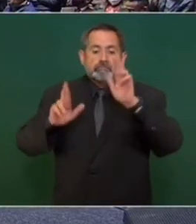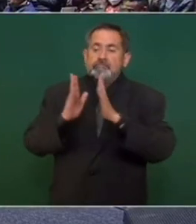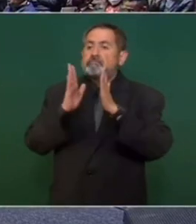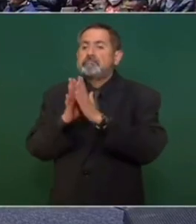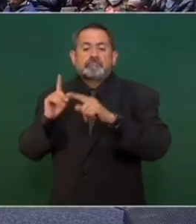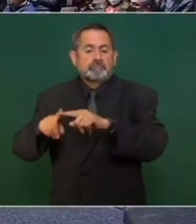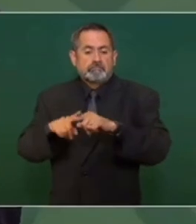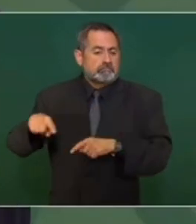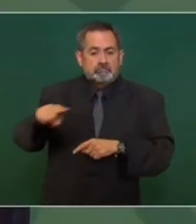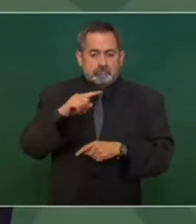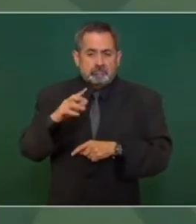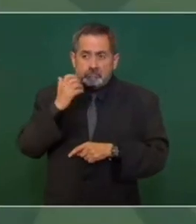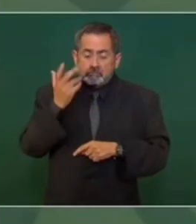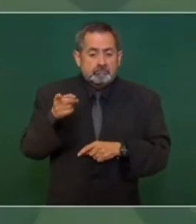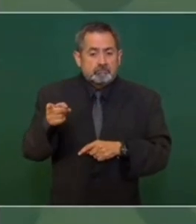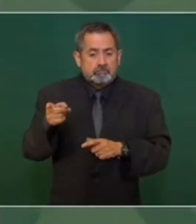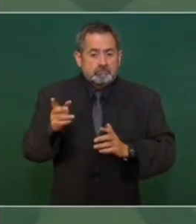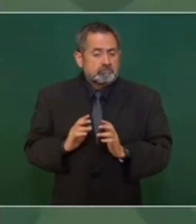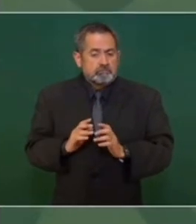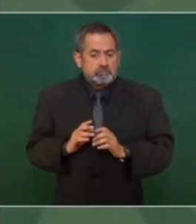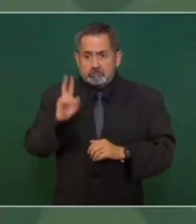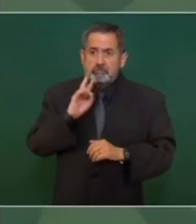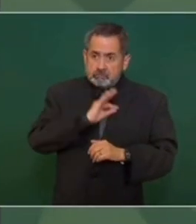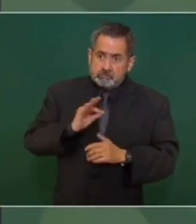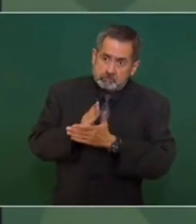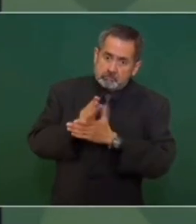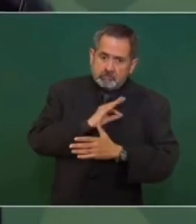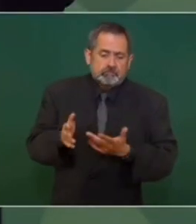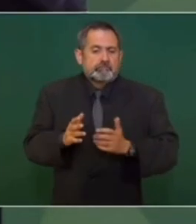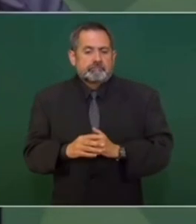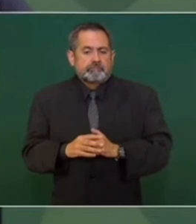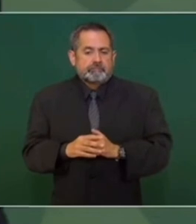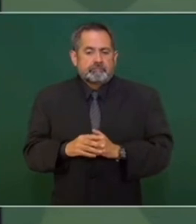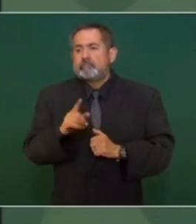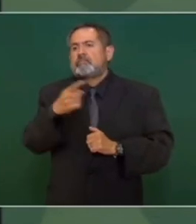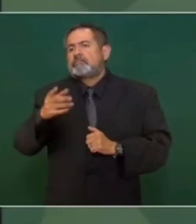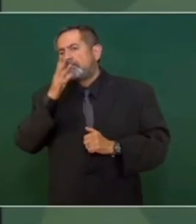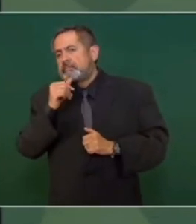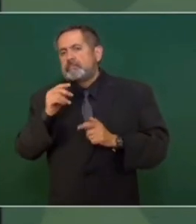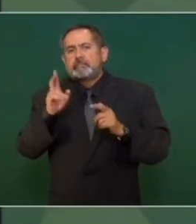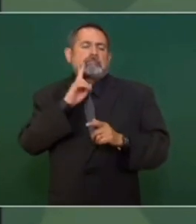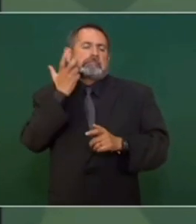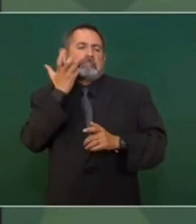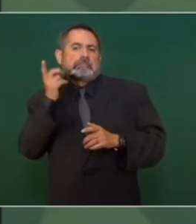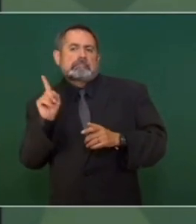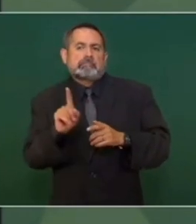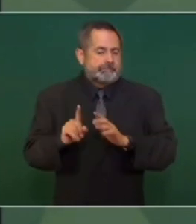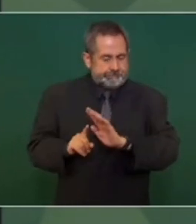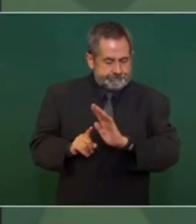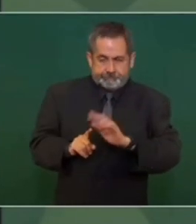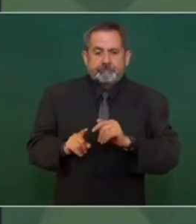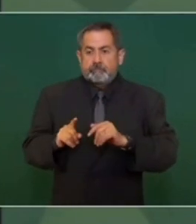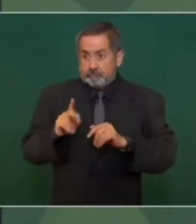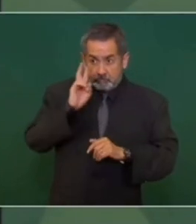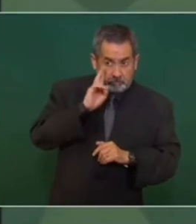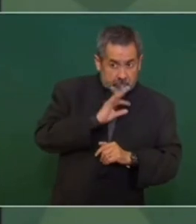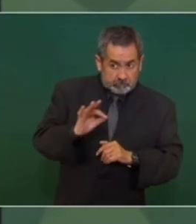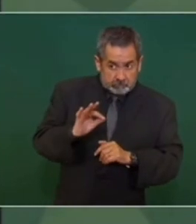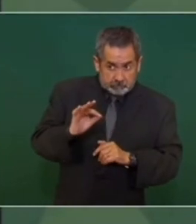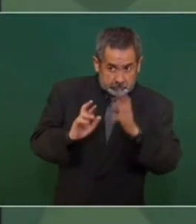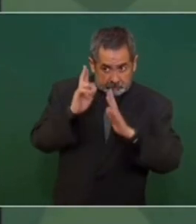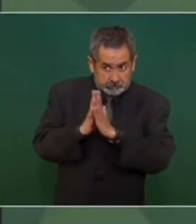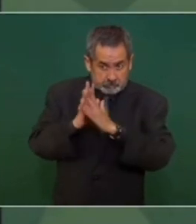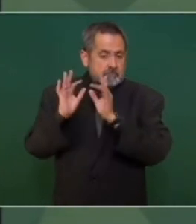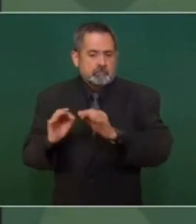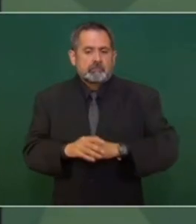los que tengan posibilidad, porque si no, pues nada más para que aparezca en el